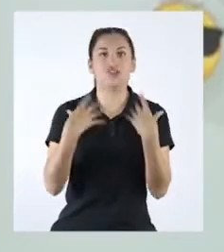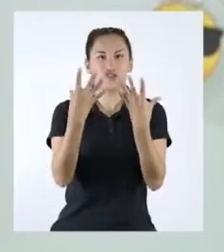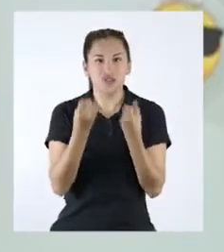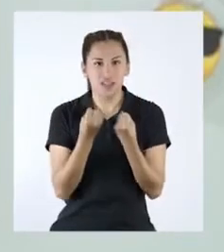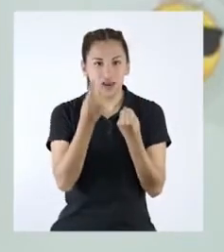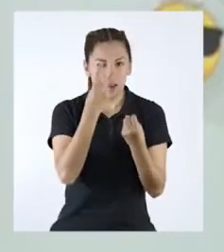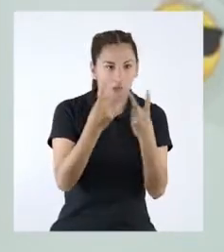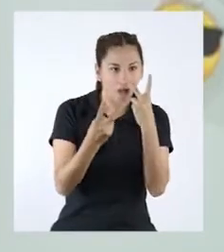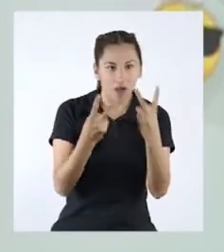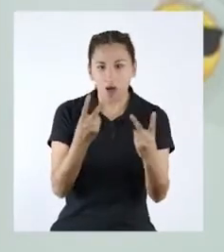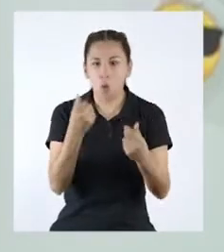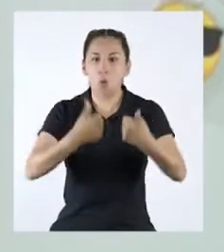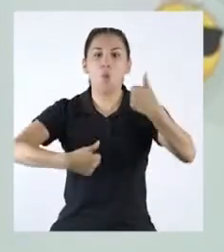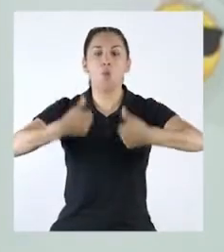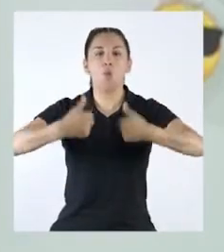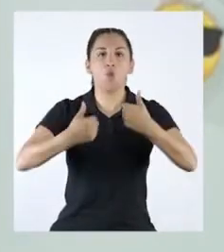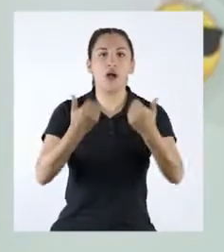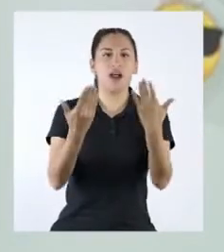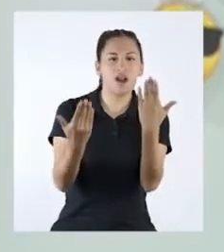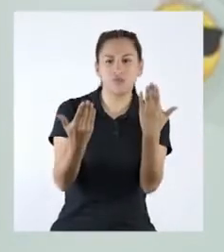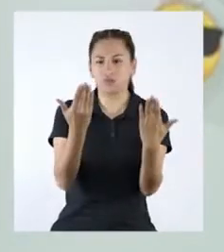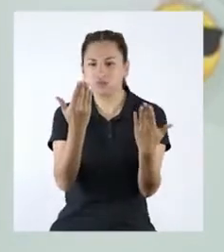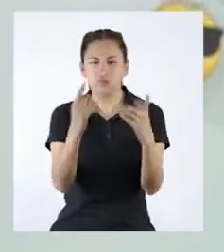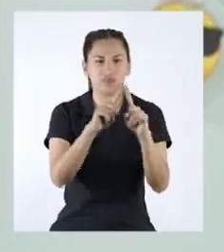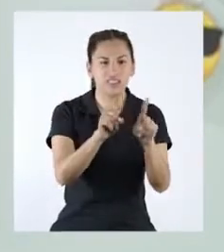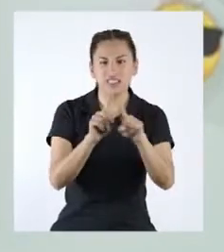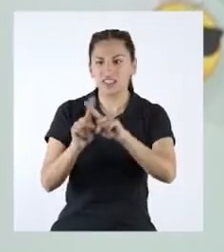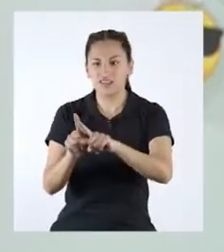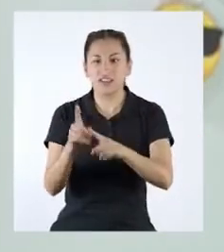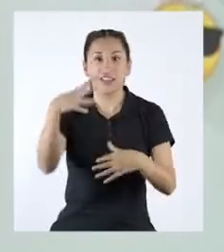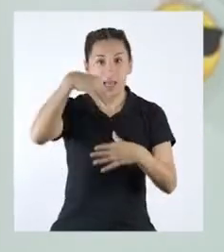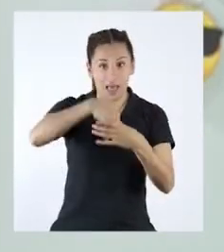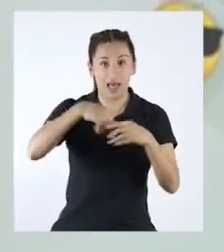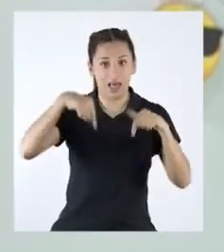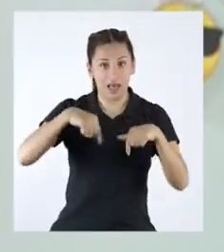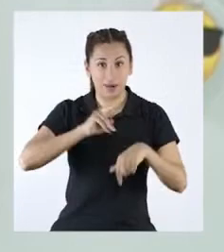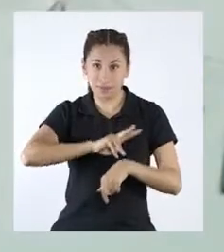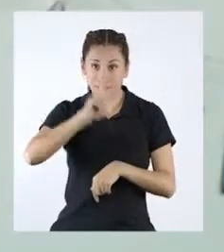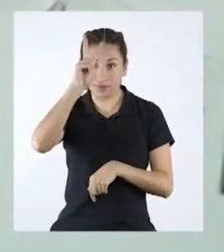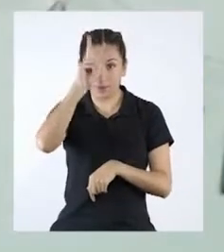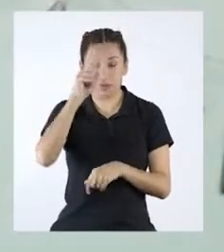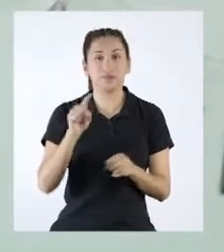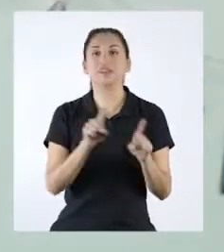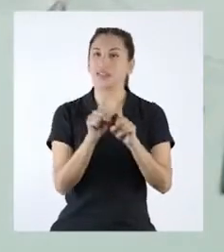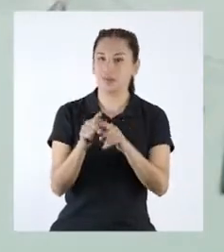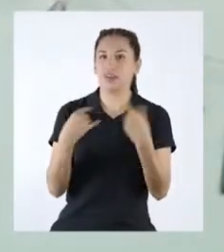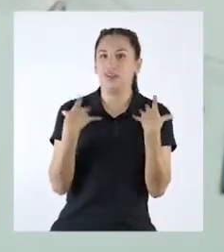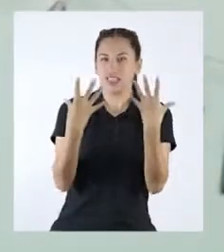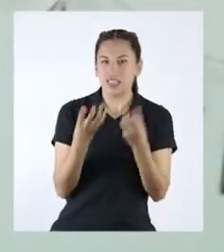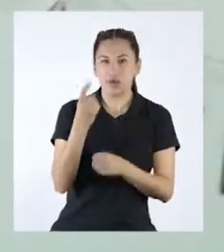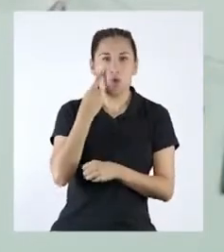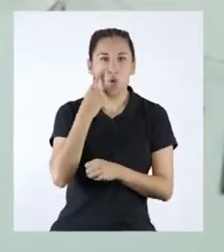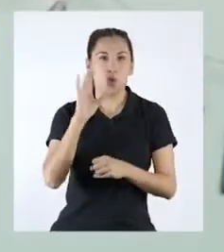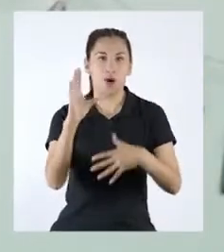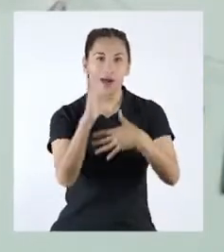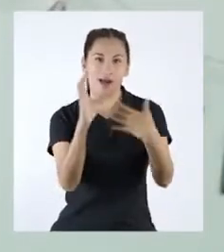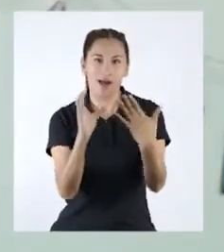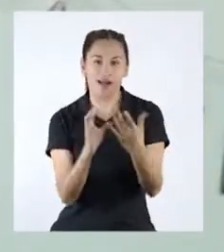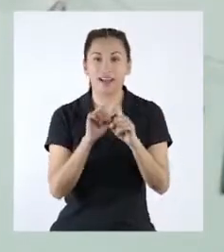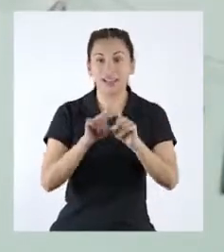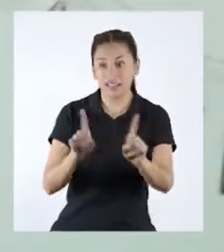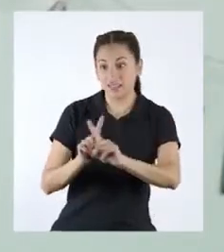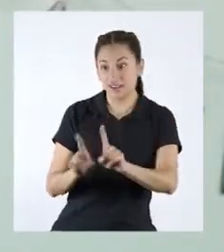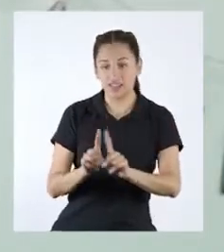espero poder identificar cuáles son algunos de estos espacios dentro del Perú. También quisiera conocer sus características,